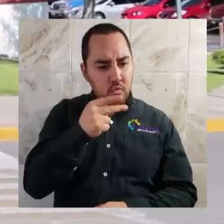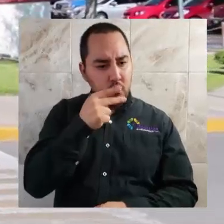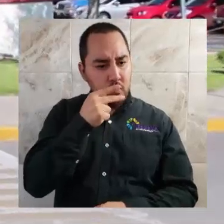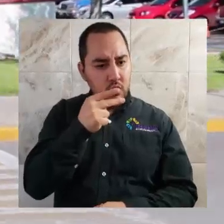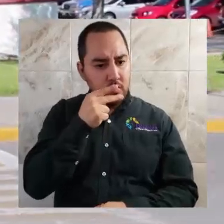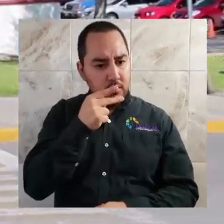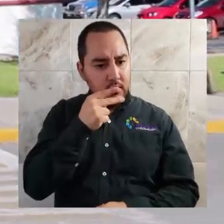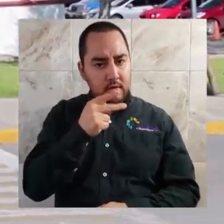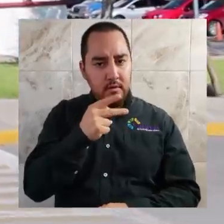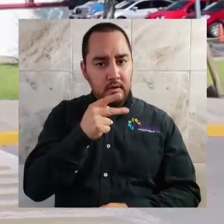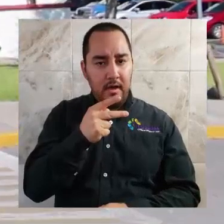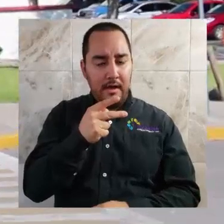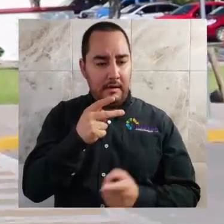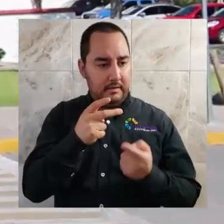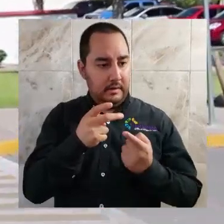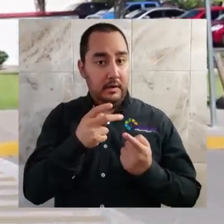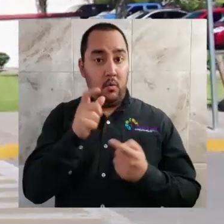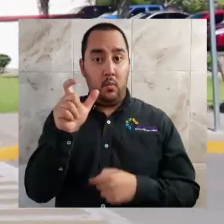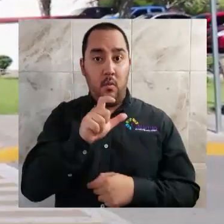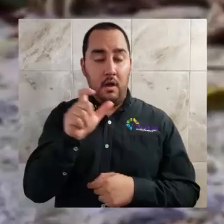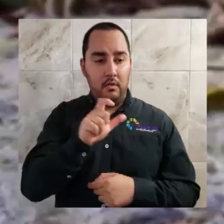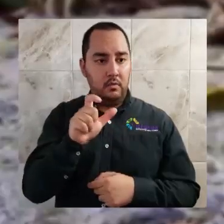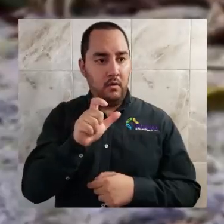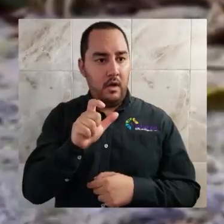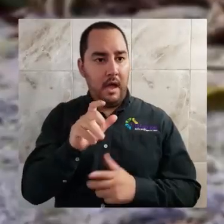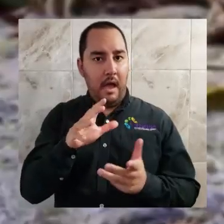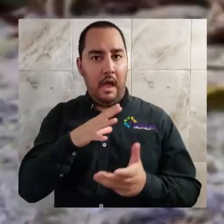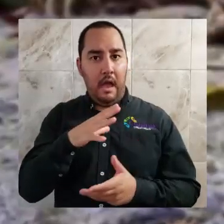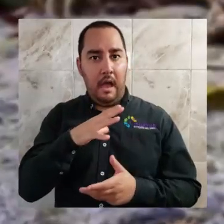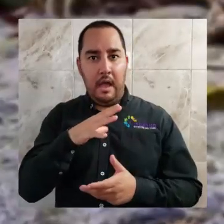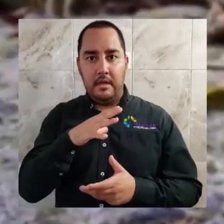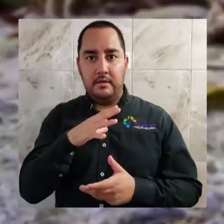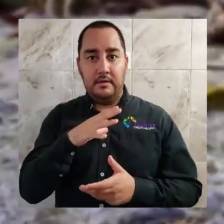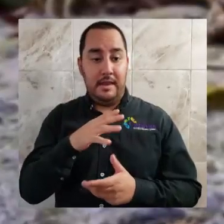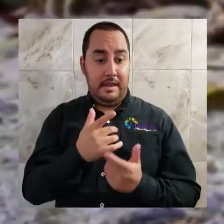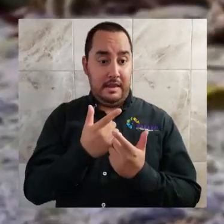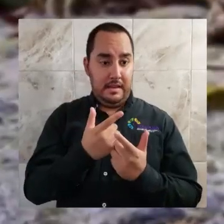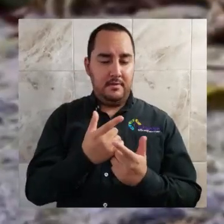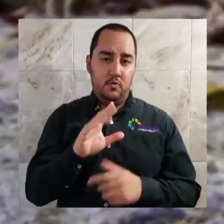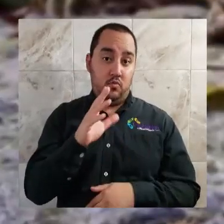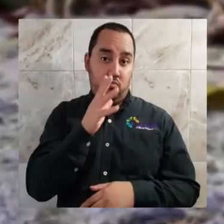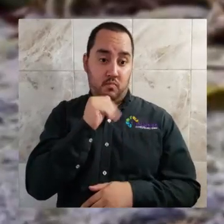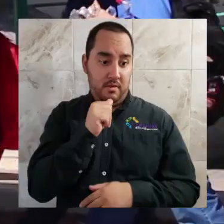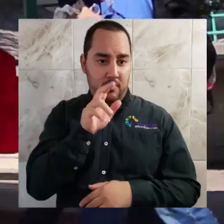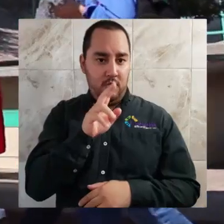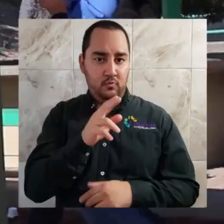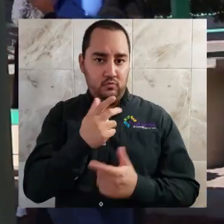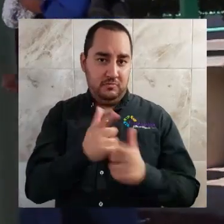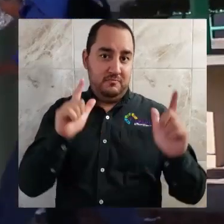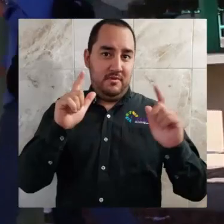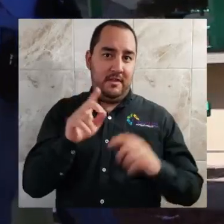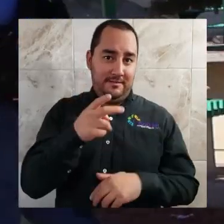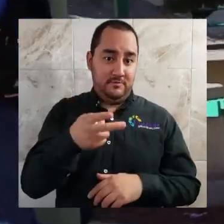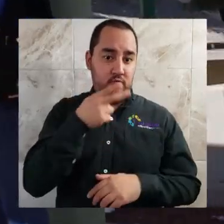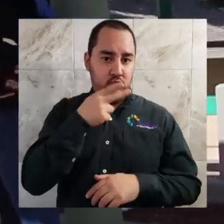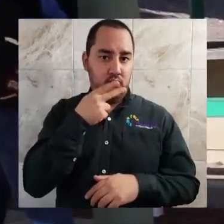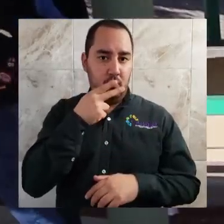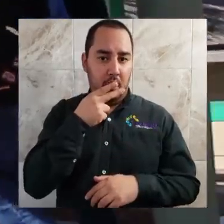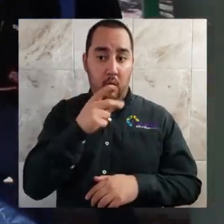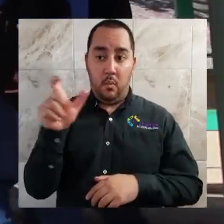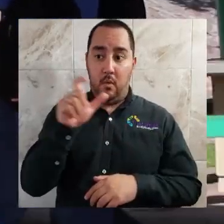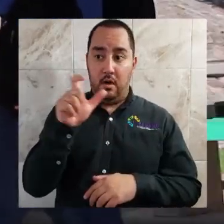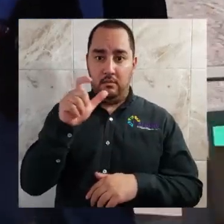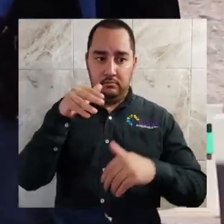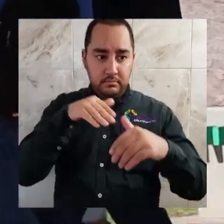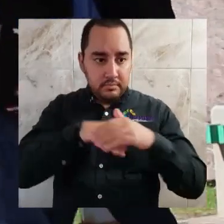% libres de humo de tabaco, por lo que deberás apagar tu cigarro o cualquier producto del tabaco, incluso si